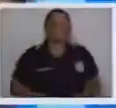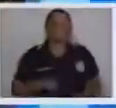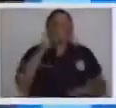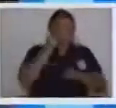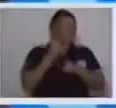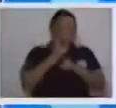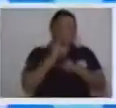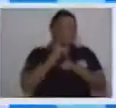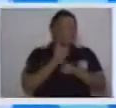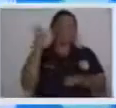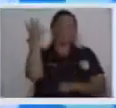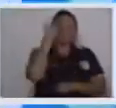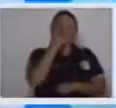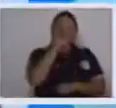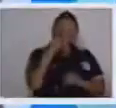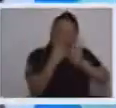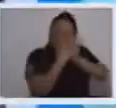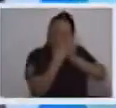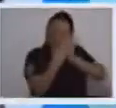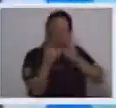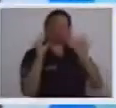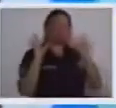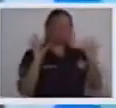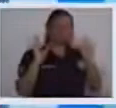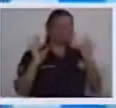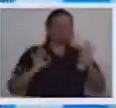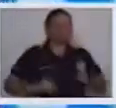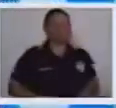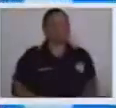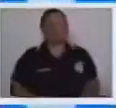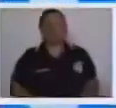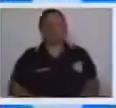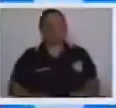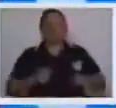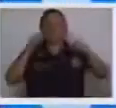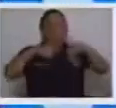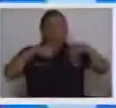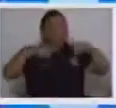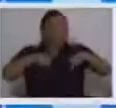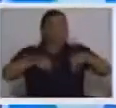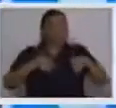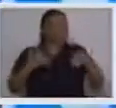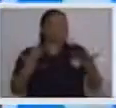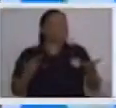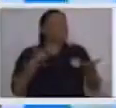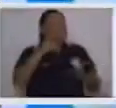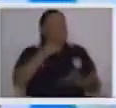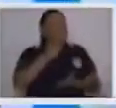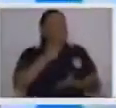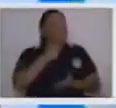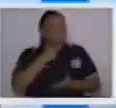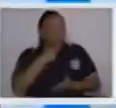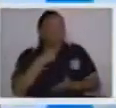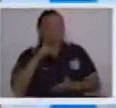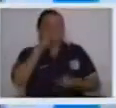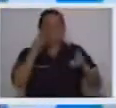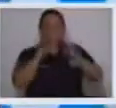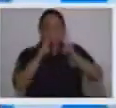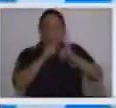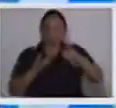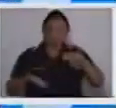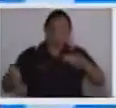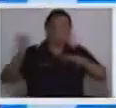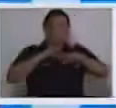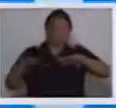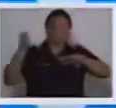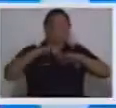Excelente, chicos. Muy bien. Lo han hecho muy, muy bien. Así que, chicos y chicas, esperamos que ustedes le puedan poner muchos más animales.